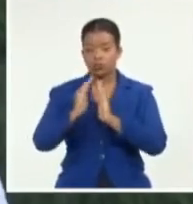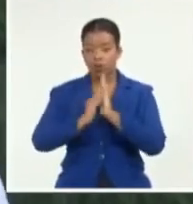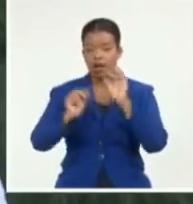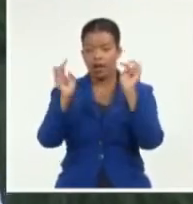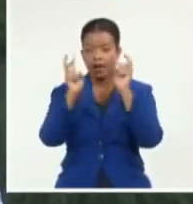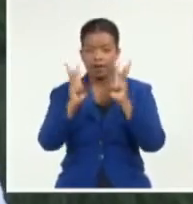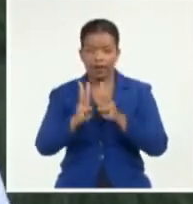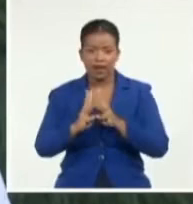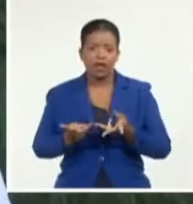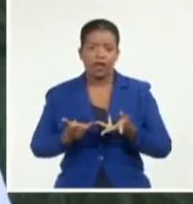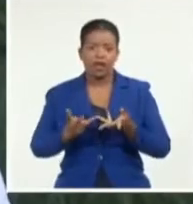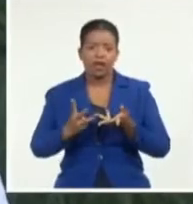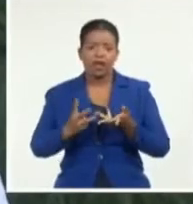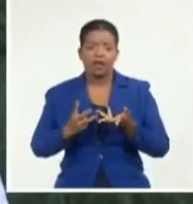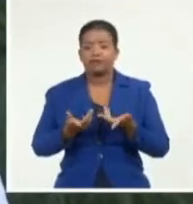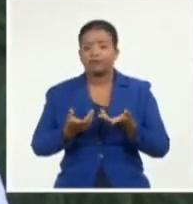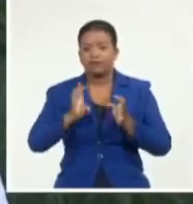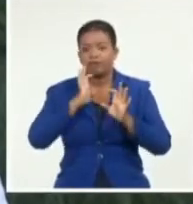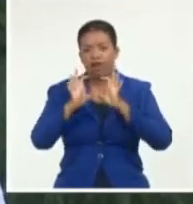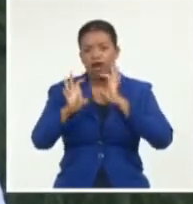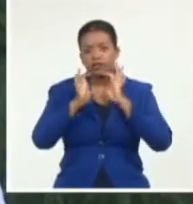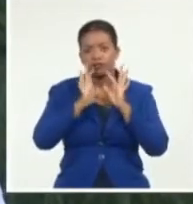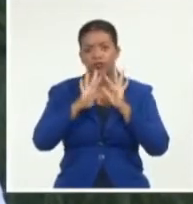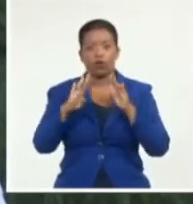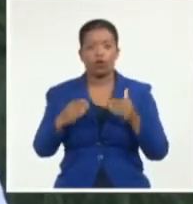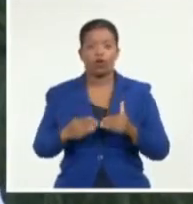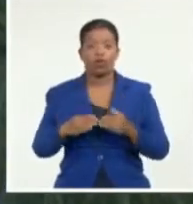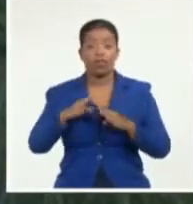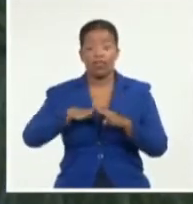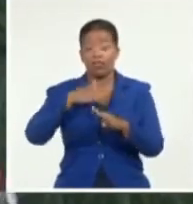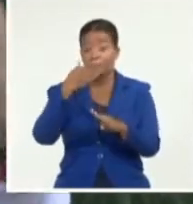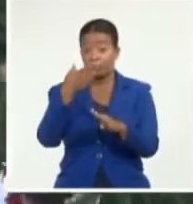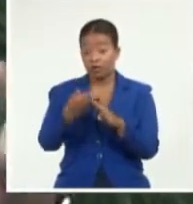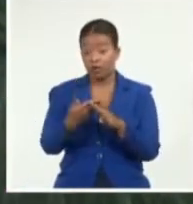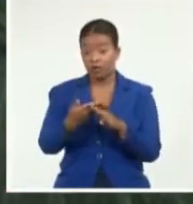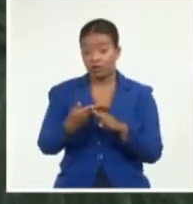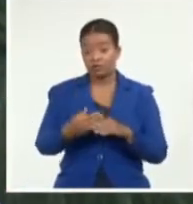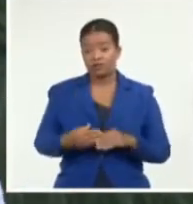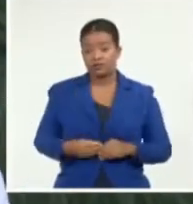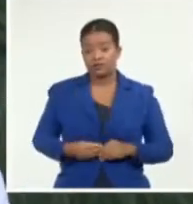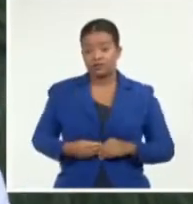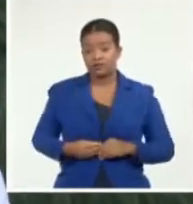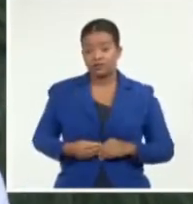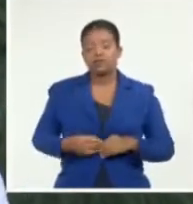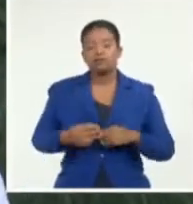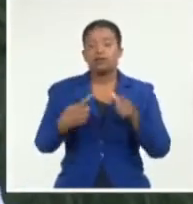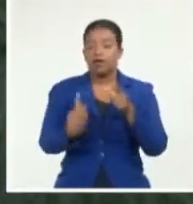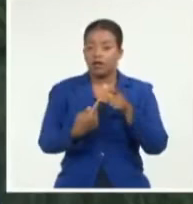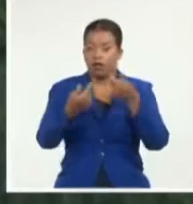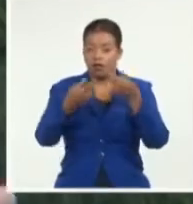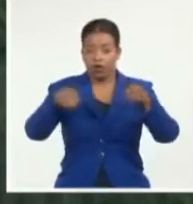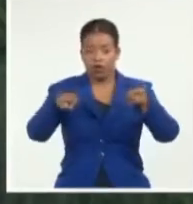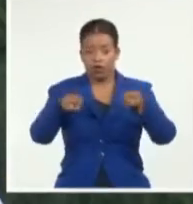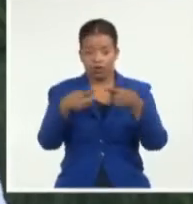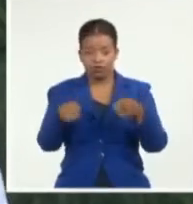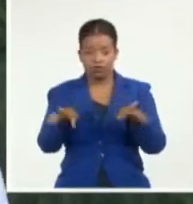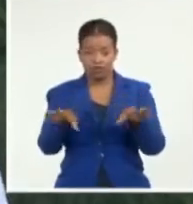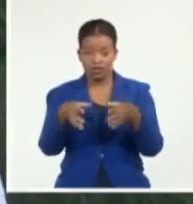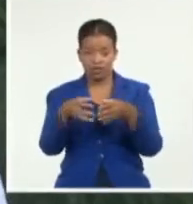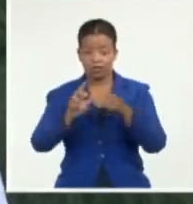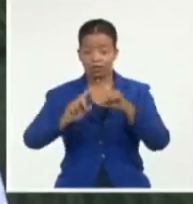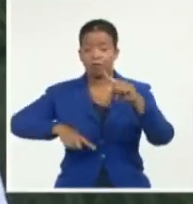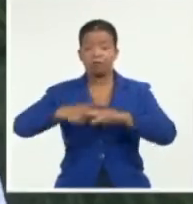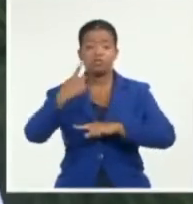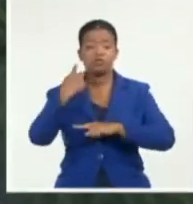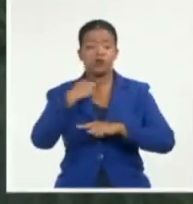YouTube, Instagram, Facebook para después lanzar el concierto completamente y en el próximo año